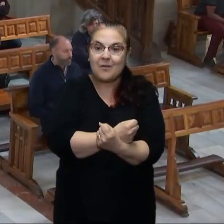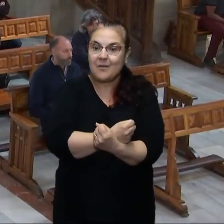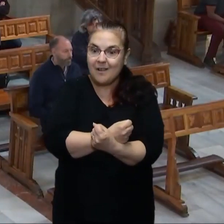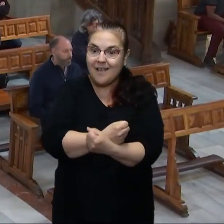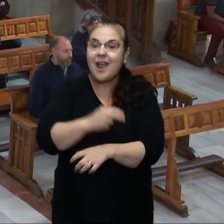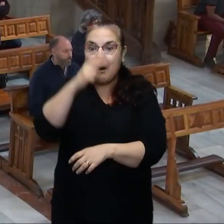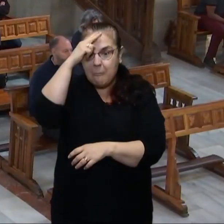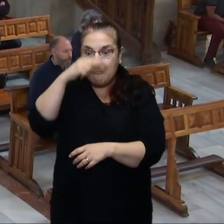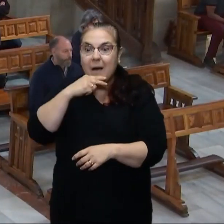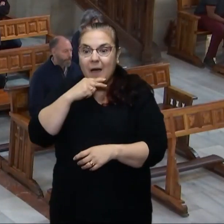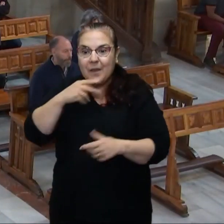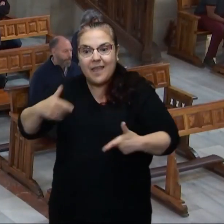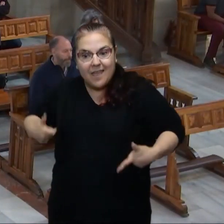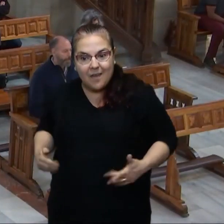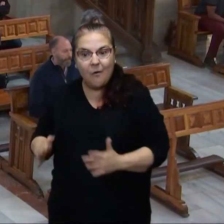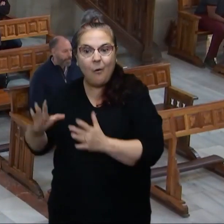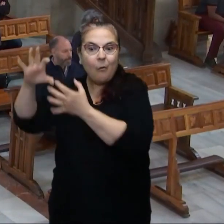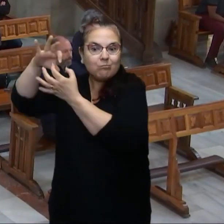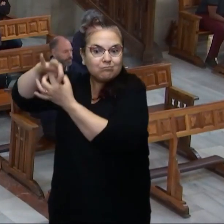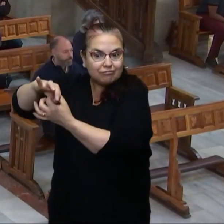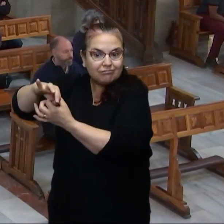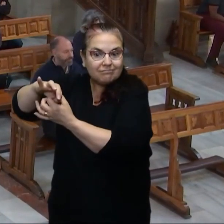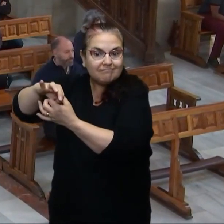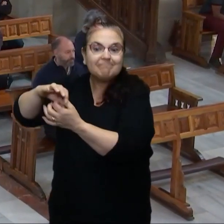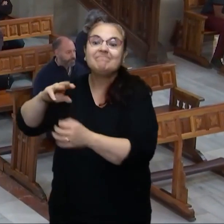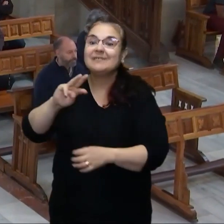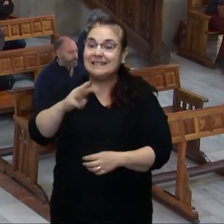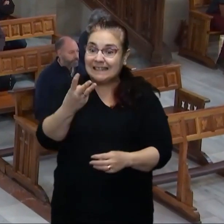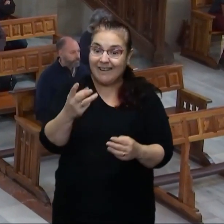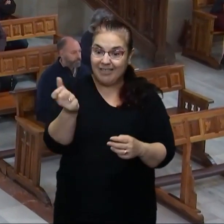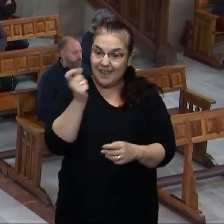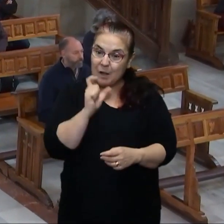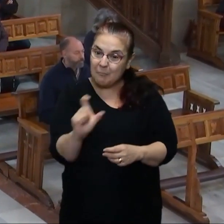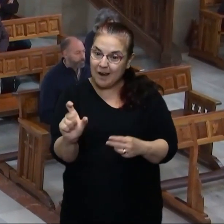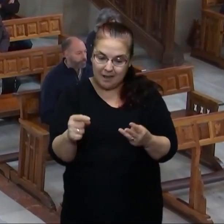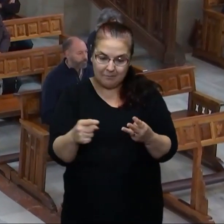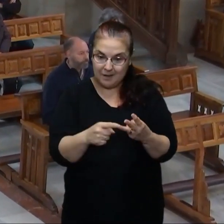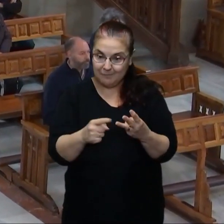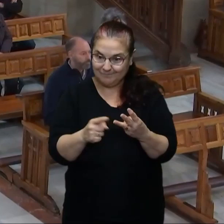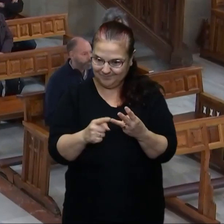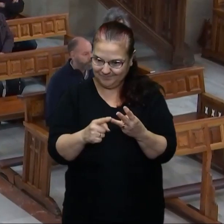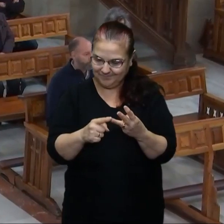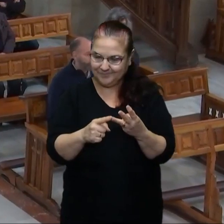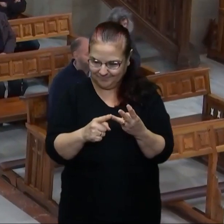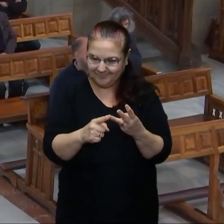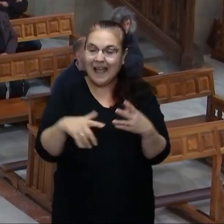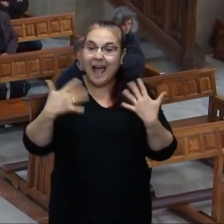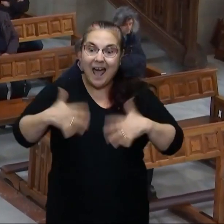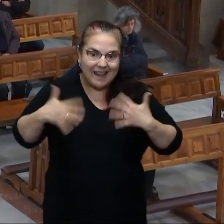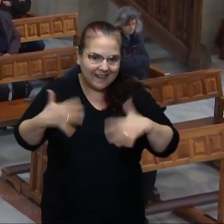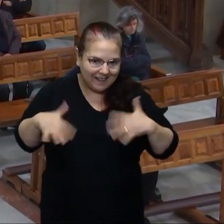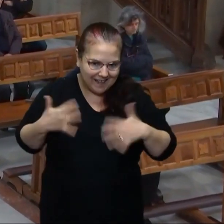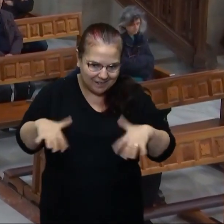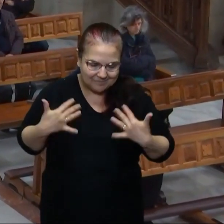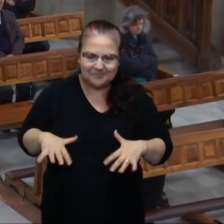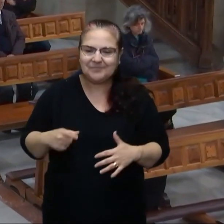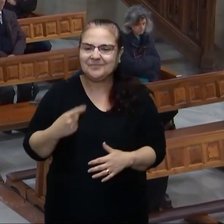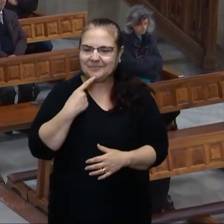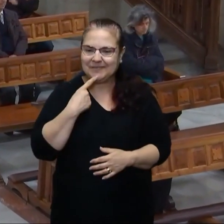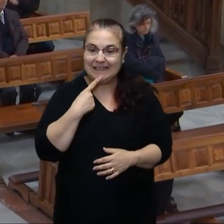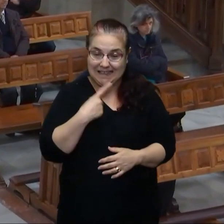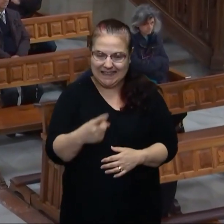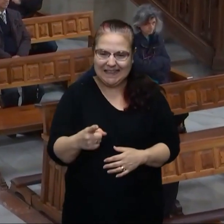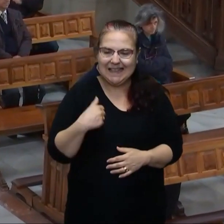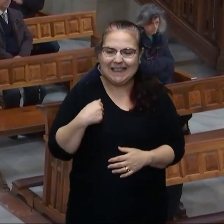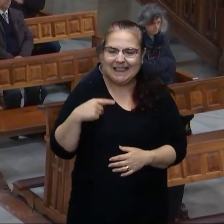el Padre y el Hijo. La tercera palabra que hemos remarcado es la alegría. Lo dice el Señor también. Al